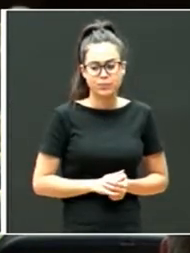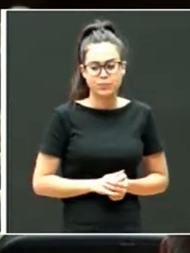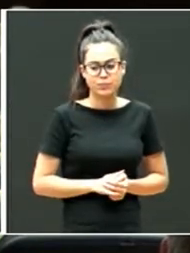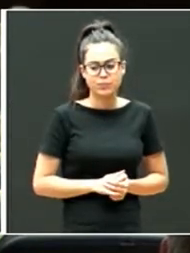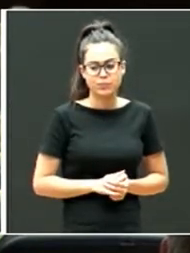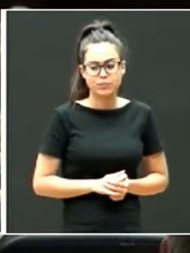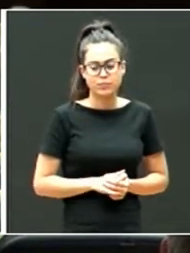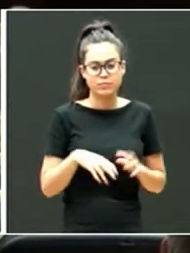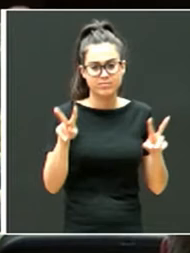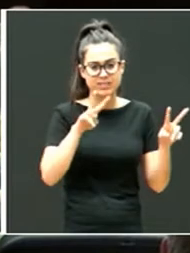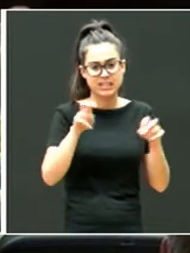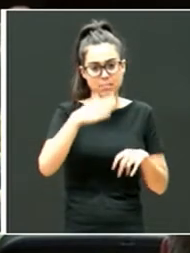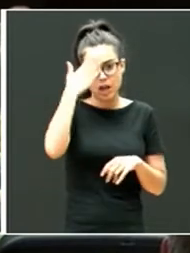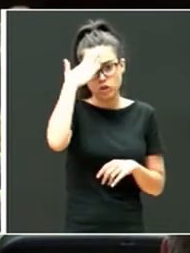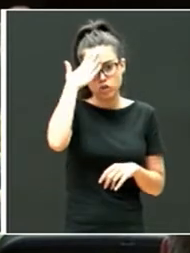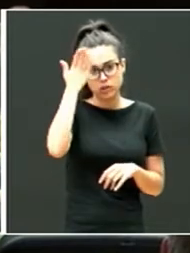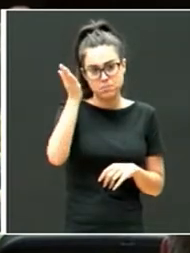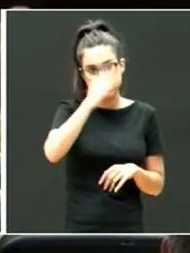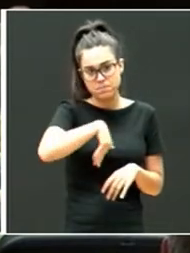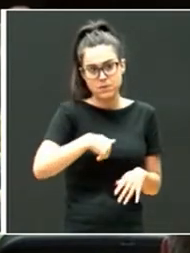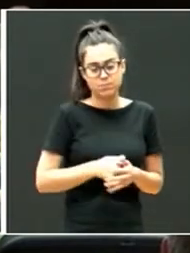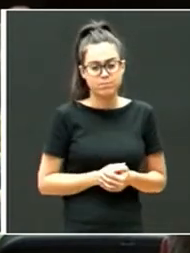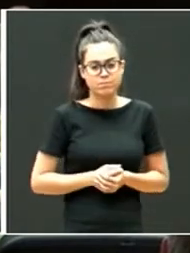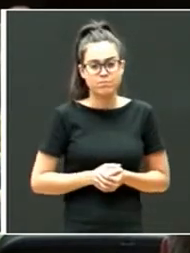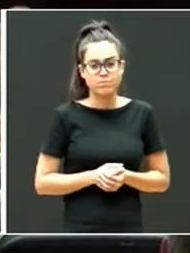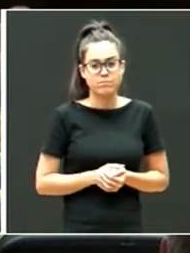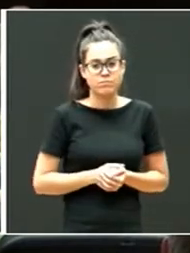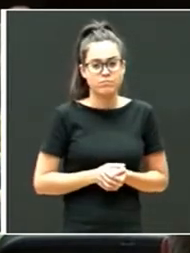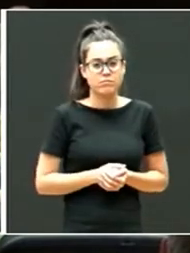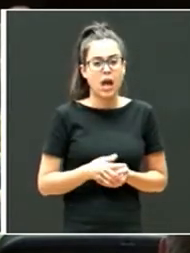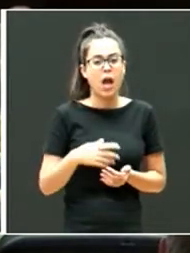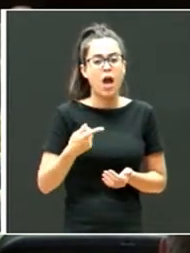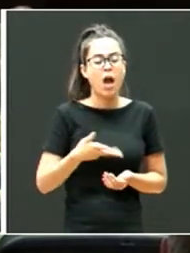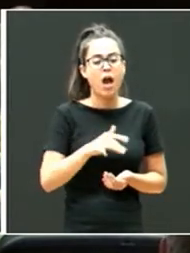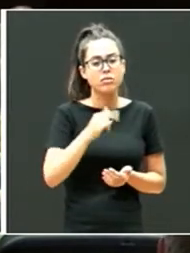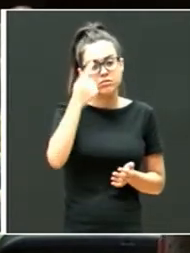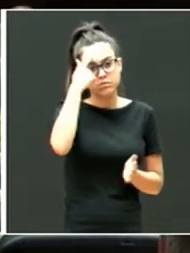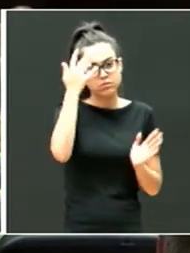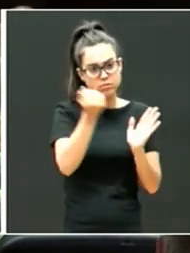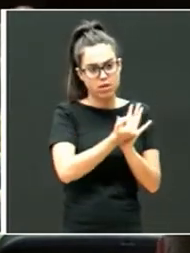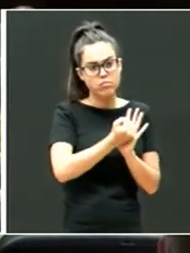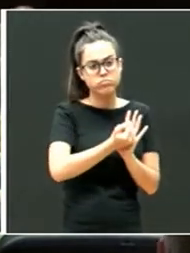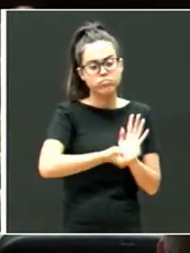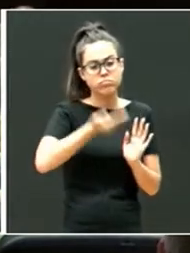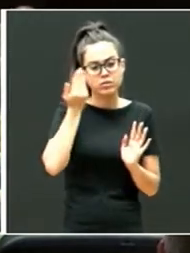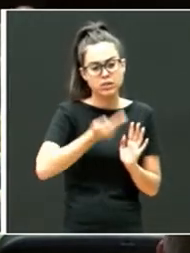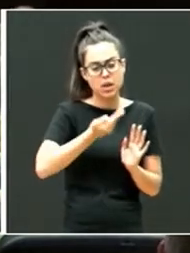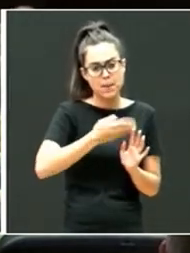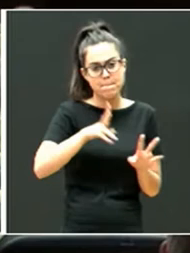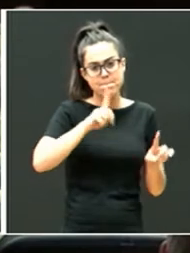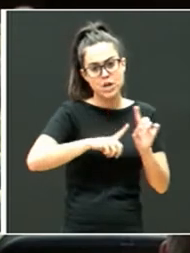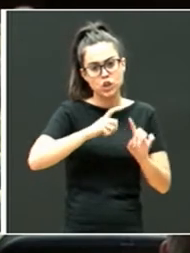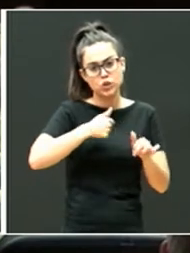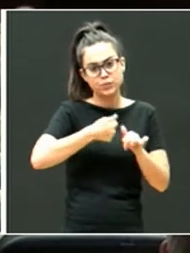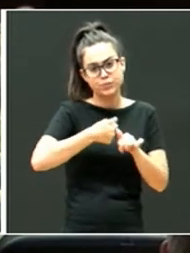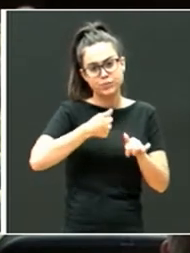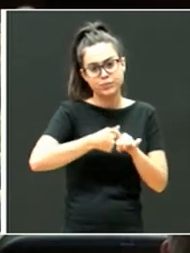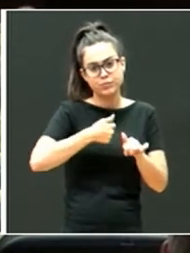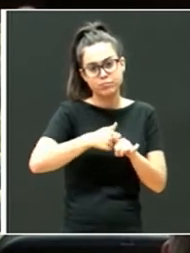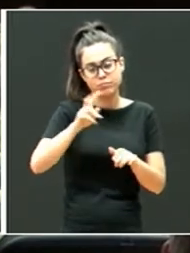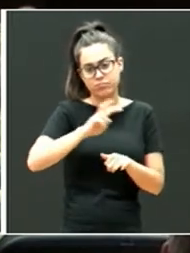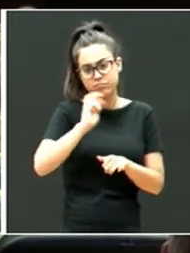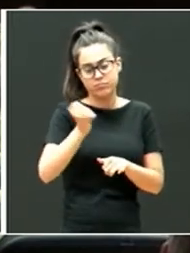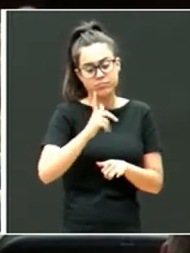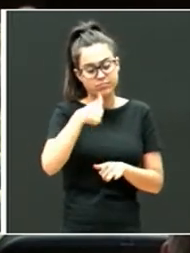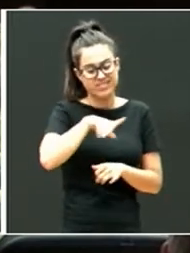Temas cognitivos no tenía, tenía un trauma grande, tenía problemas de apego, otra serie de cosas que en el